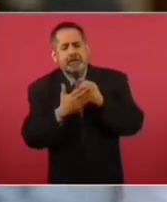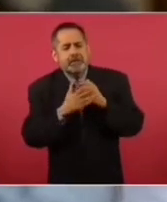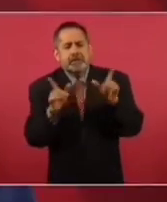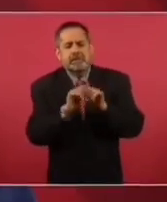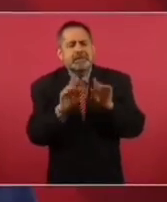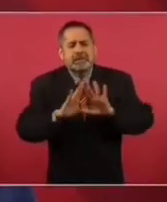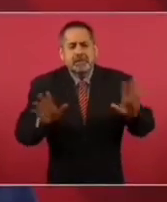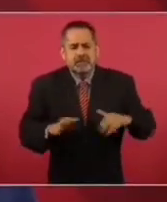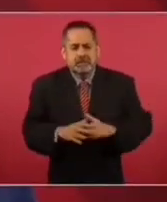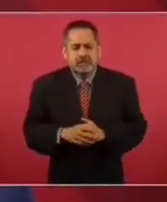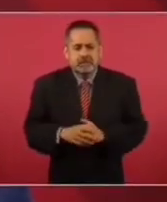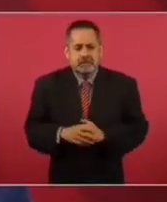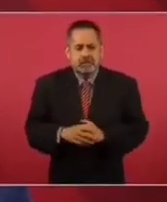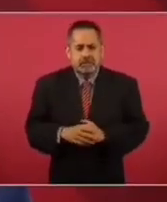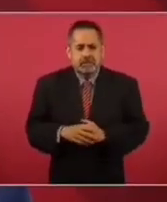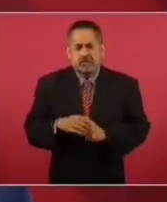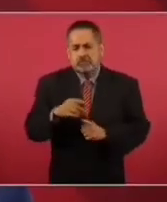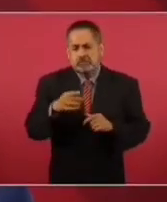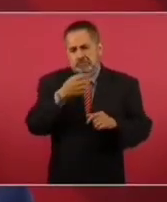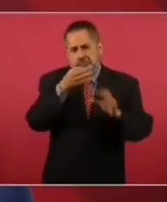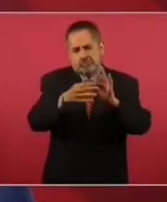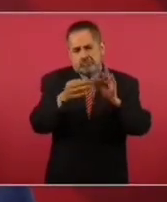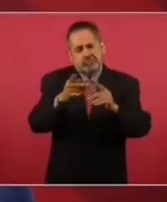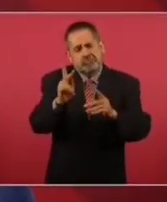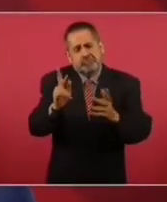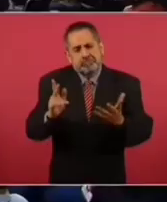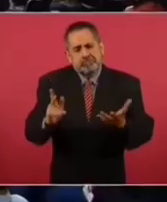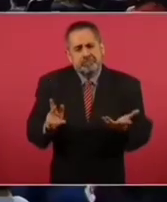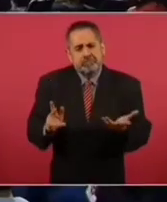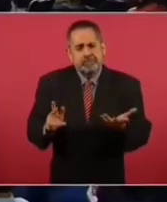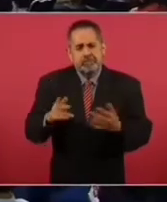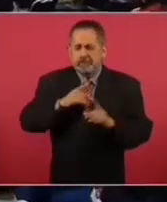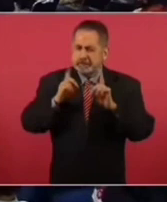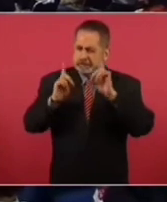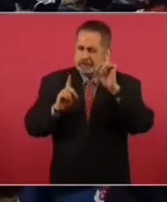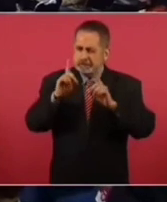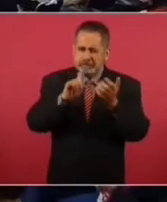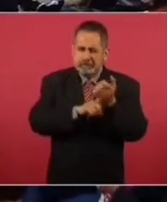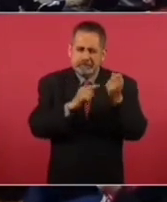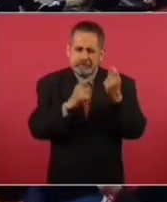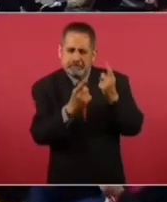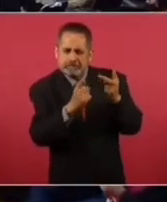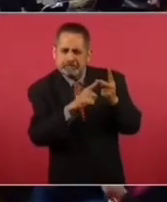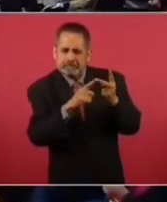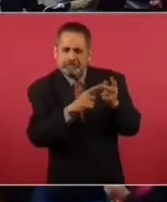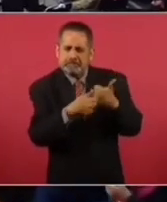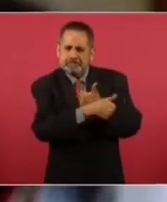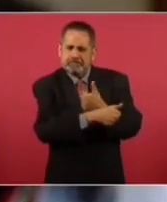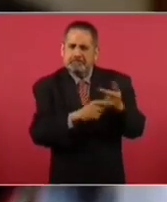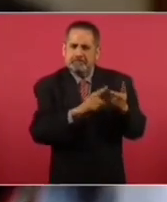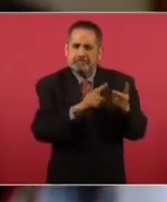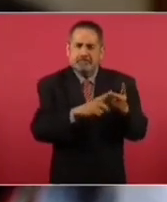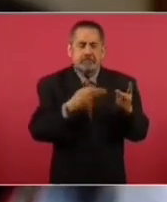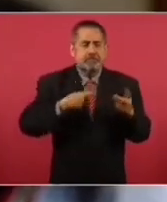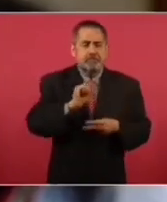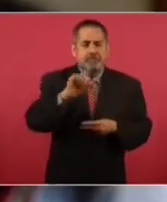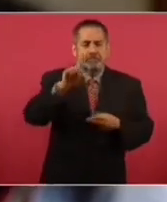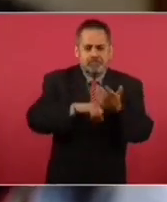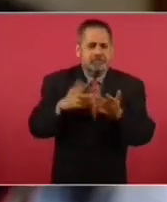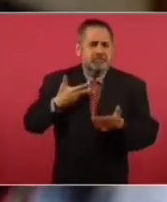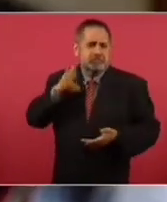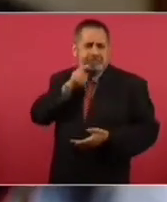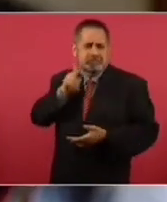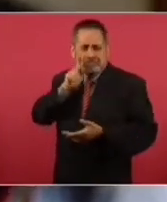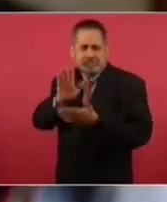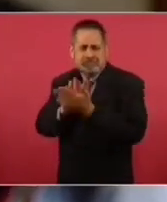medio. Así se presentaron. Pero sospecho de alguien más. Se están ocultando a un servidor público. Tengo